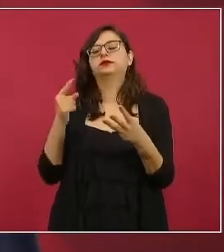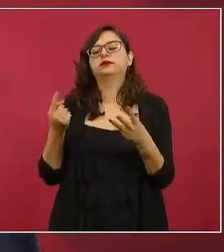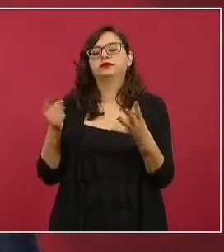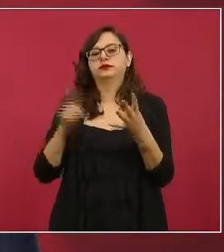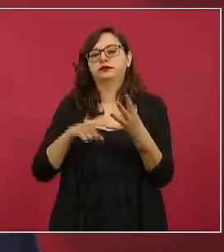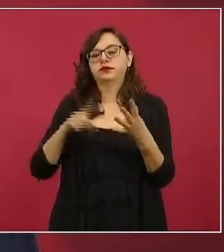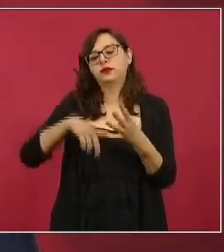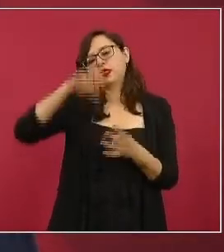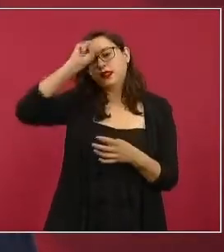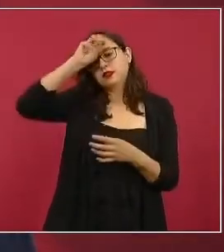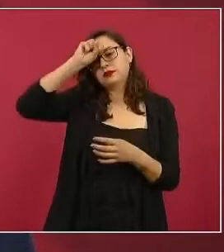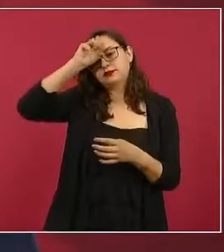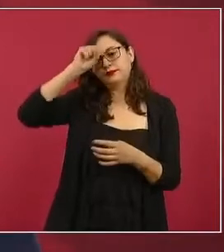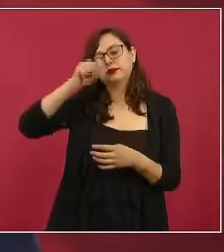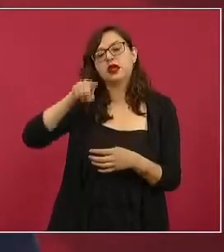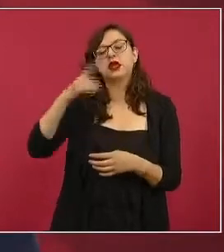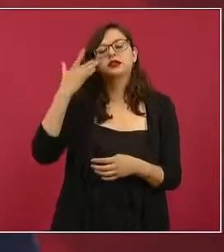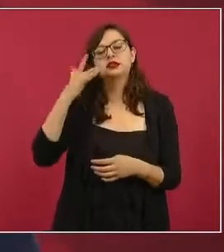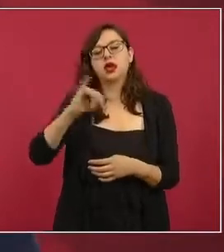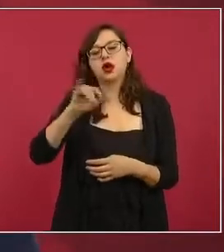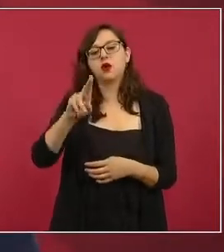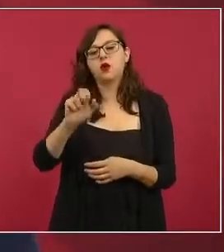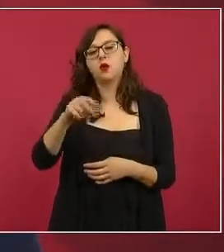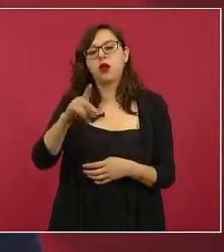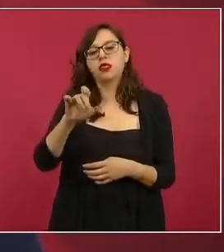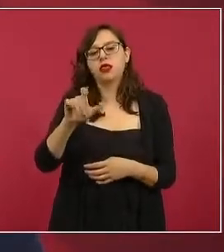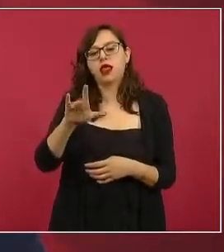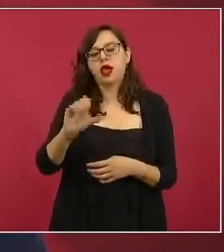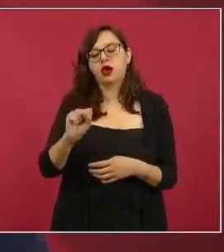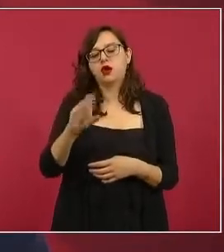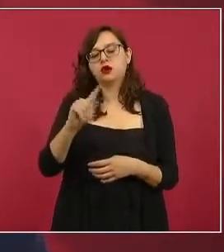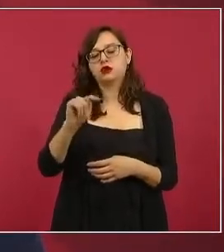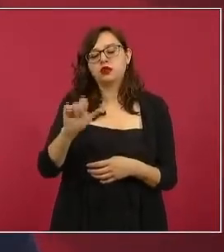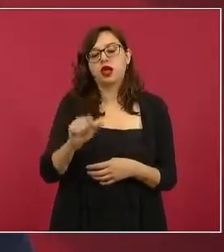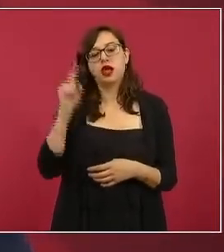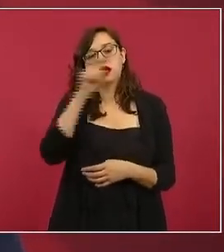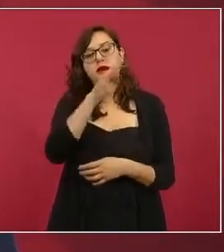fosfórica en San Juan de la Costa, en Baja California.